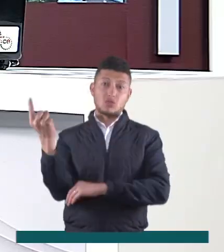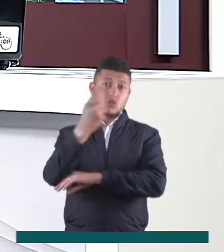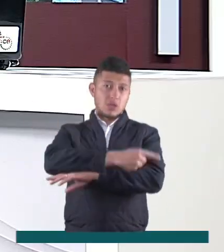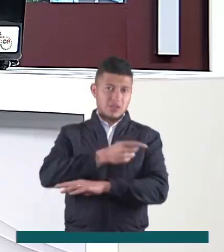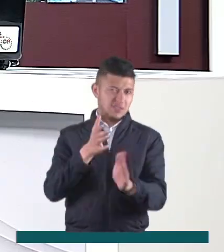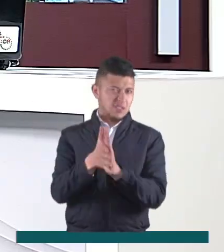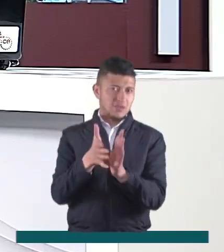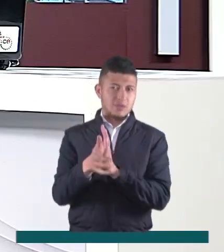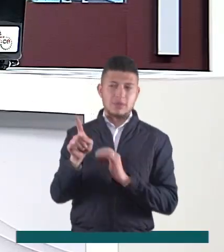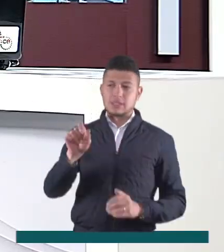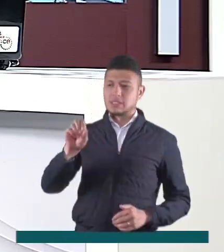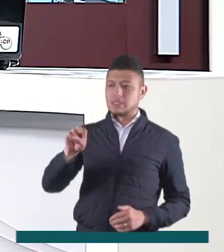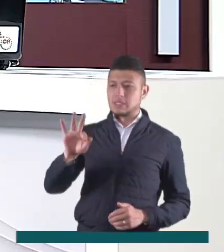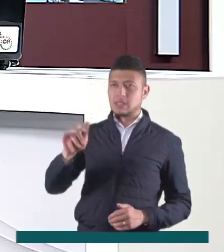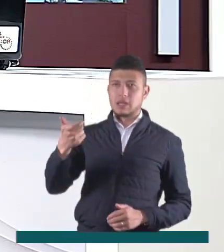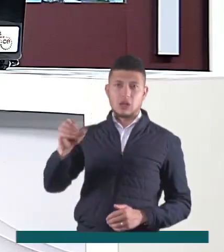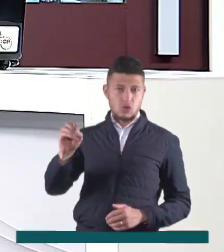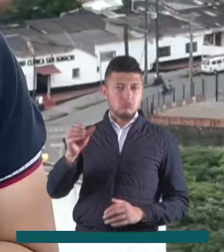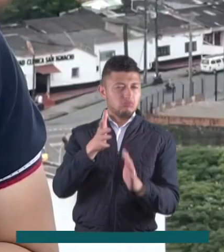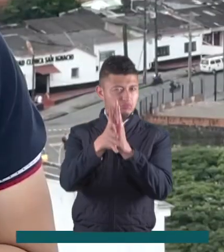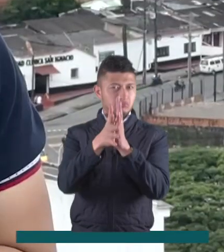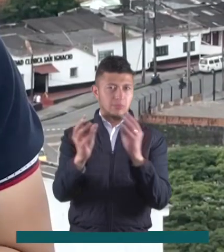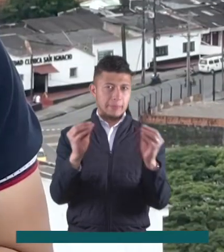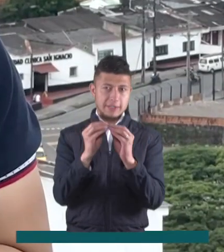del día. Santiago Molina nos trae más detalles.